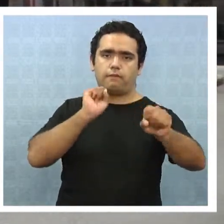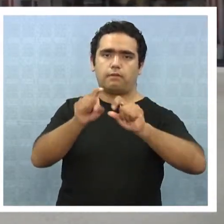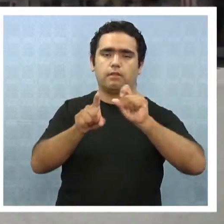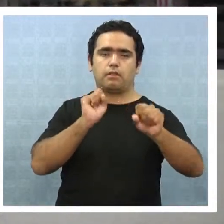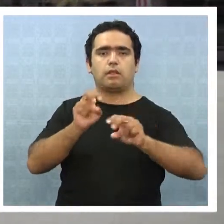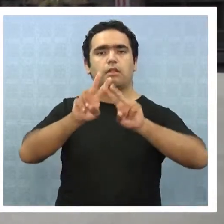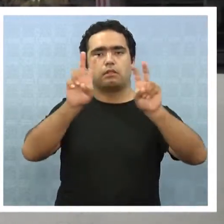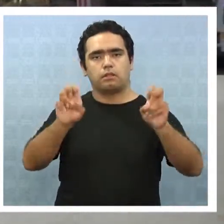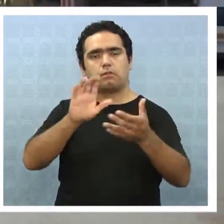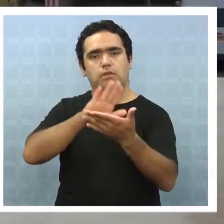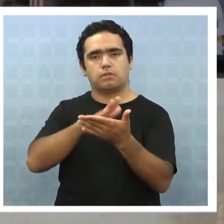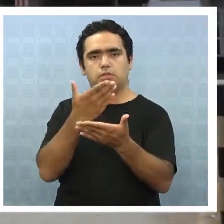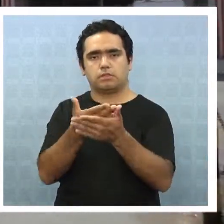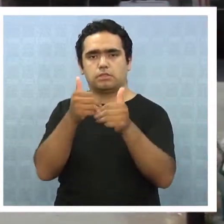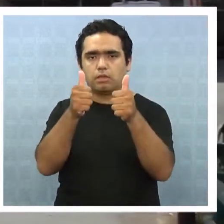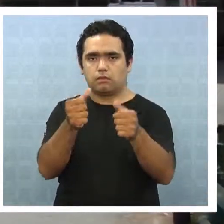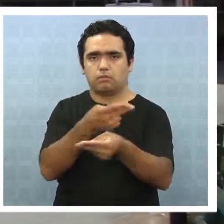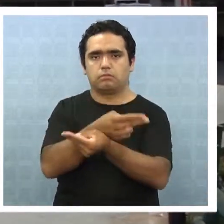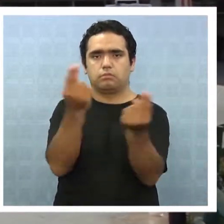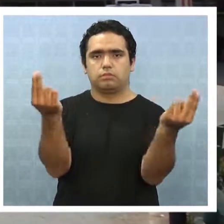defensa de la salud pública.